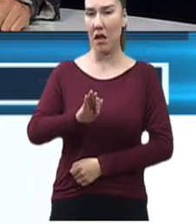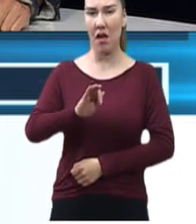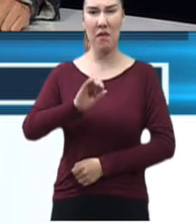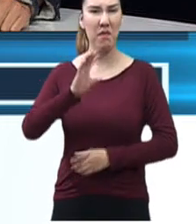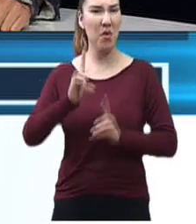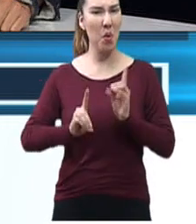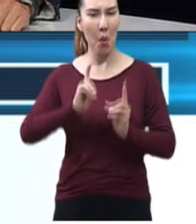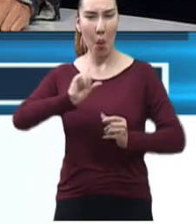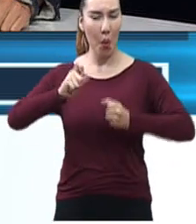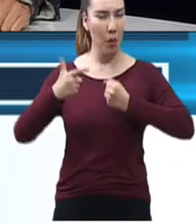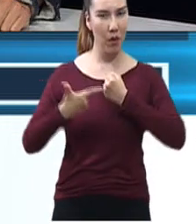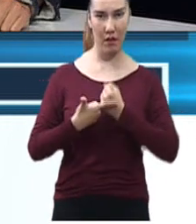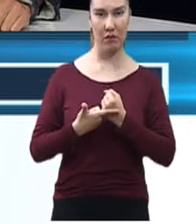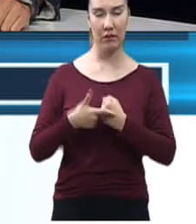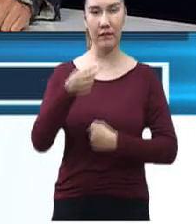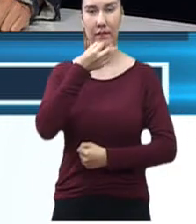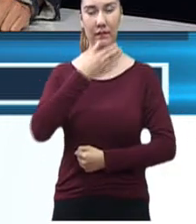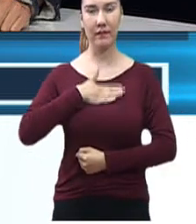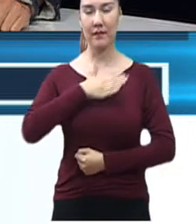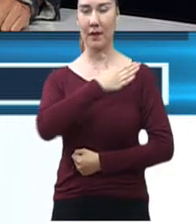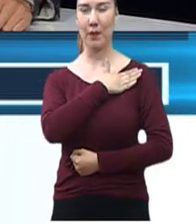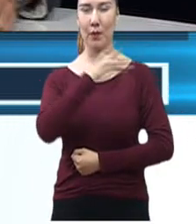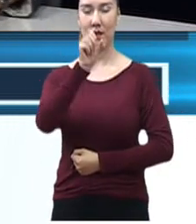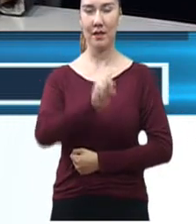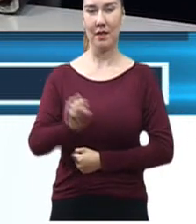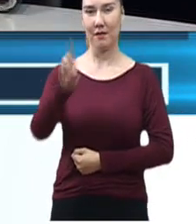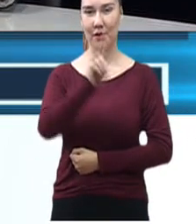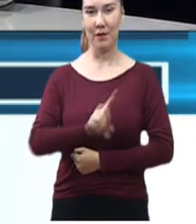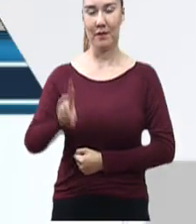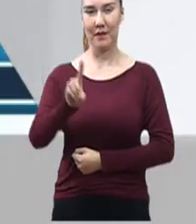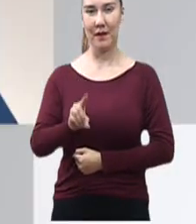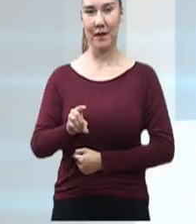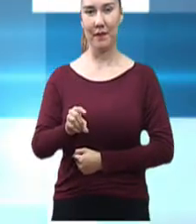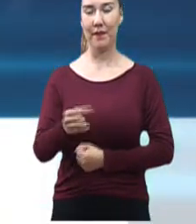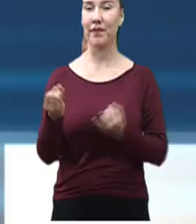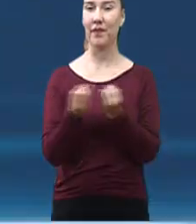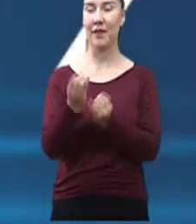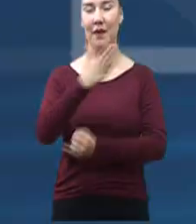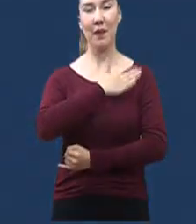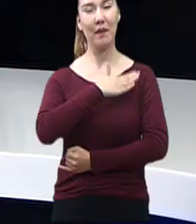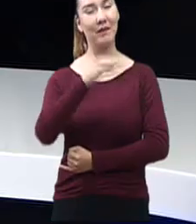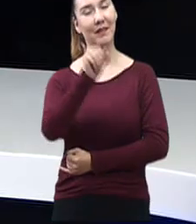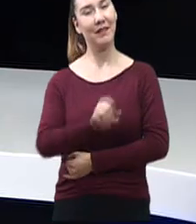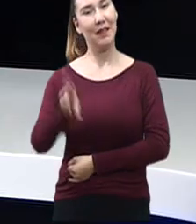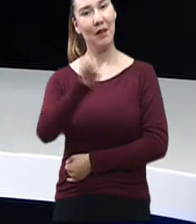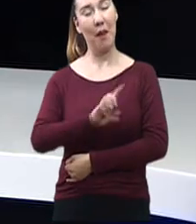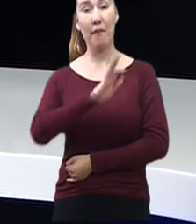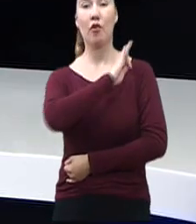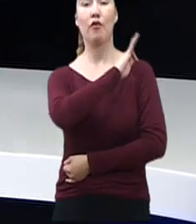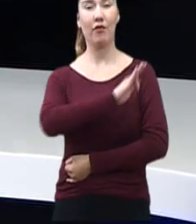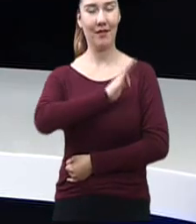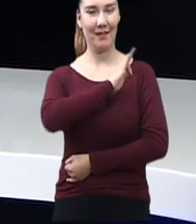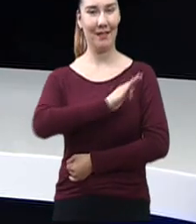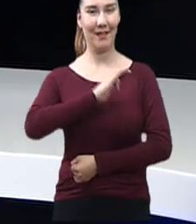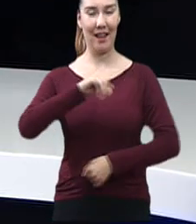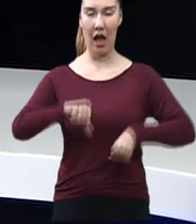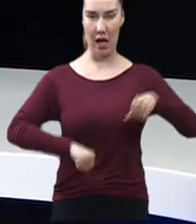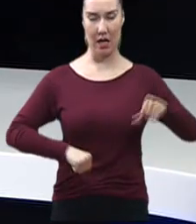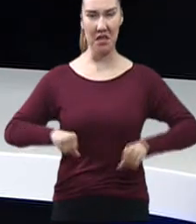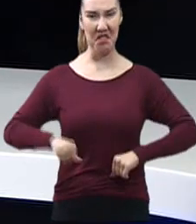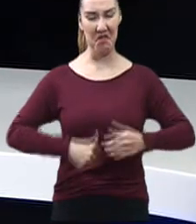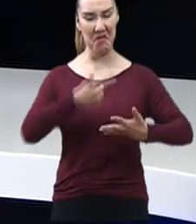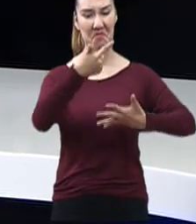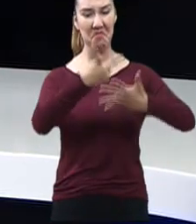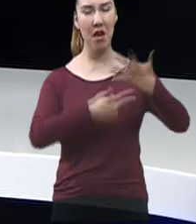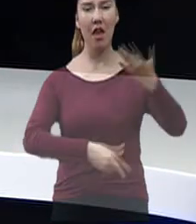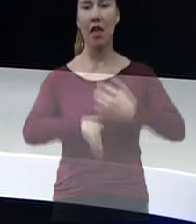pueda presentar ante esta contingencia. Feliz fin de semana. Sí, presidente, excelente fin de semana. Felicidades a las acciones que está haciendo, en este